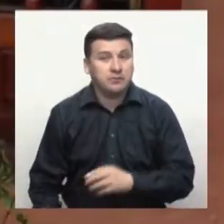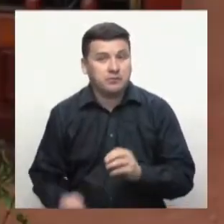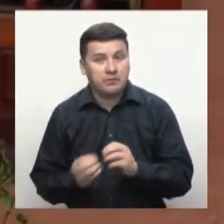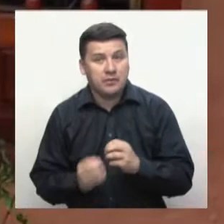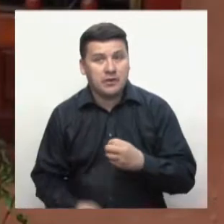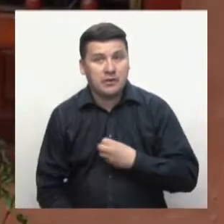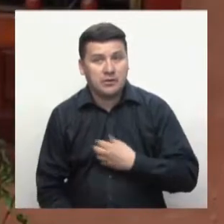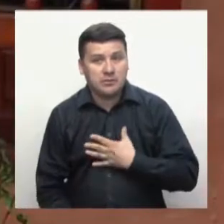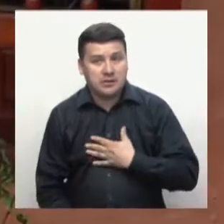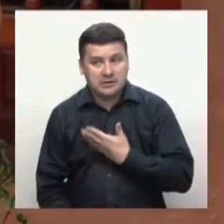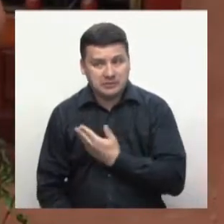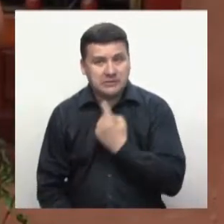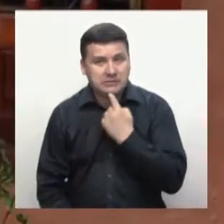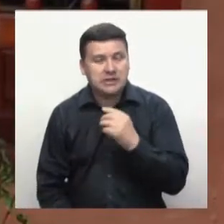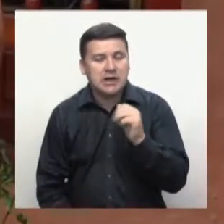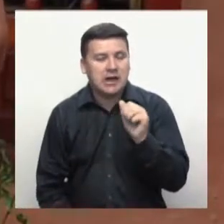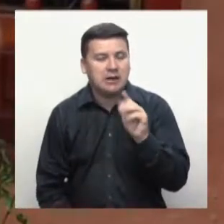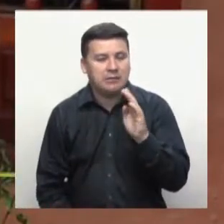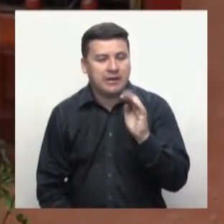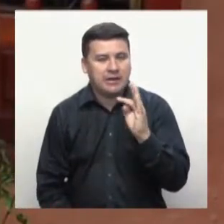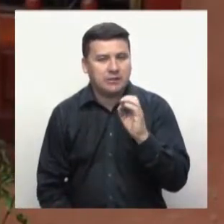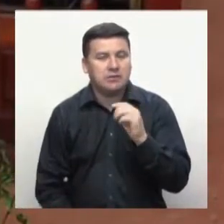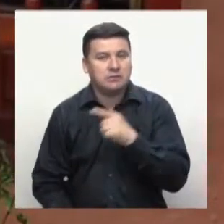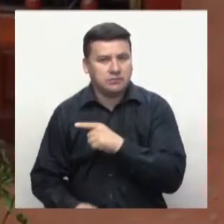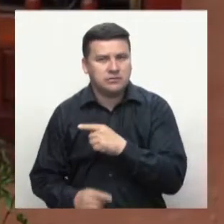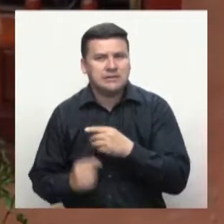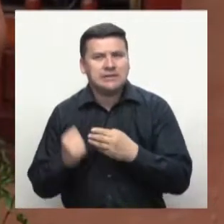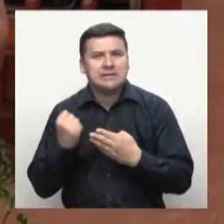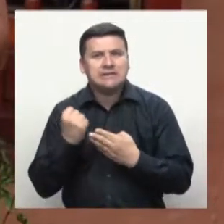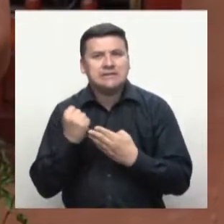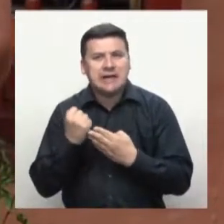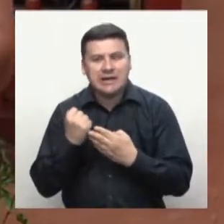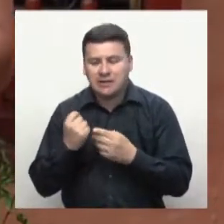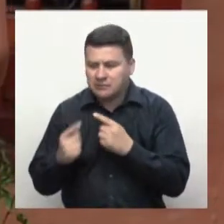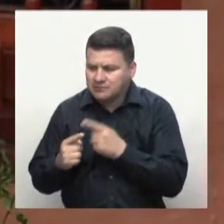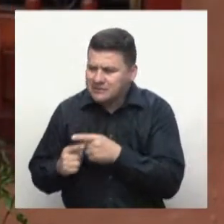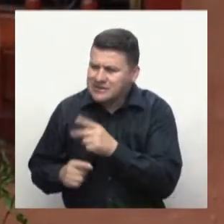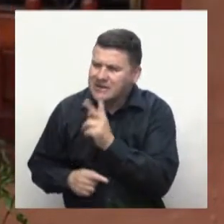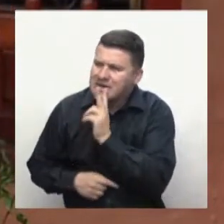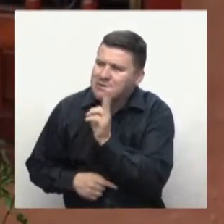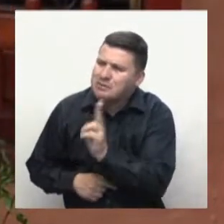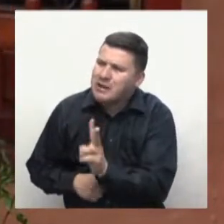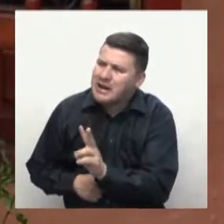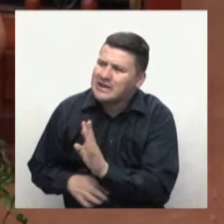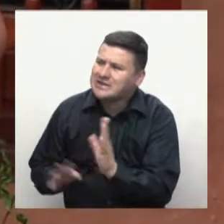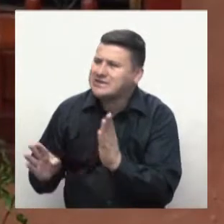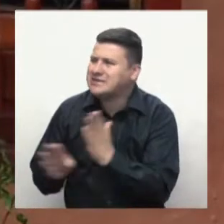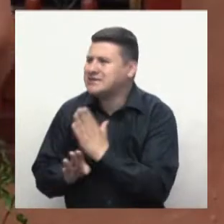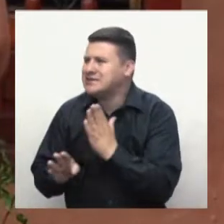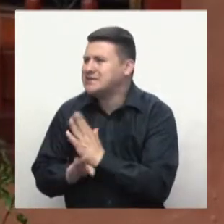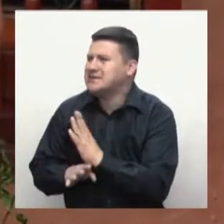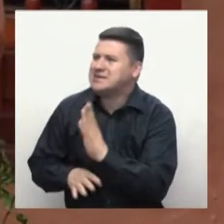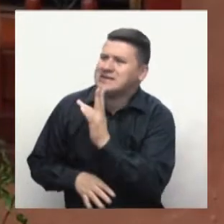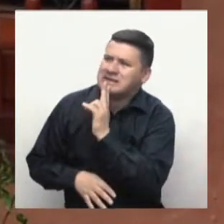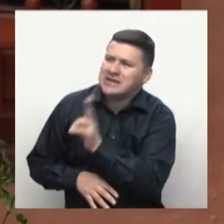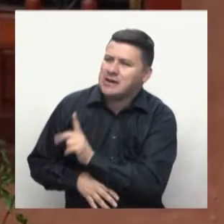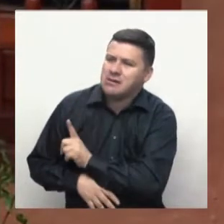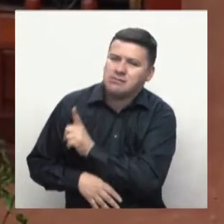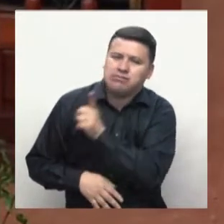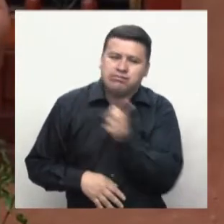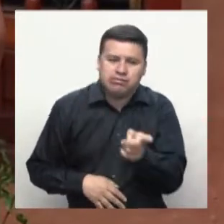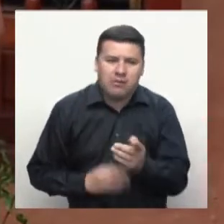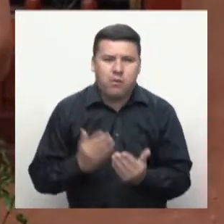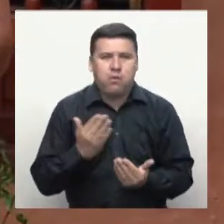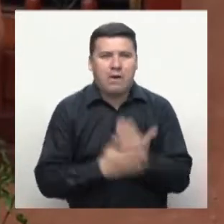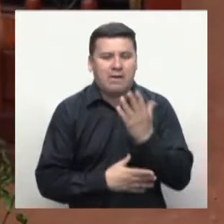Como una gran oportunidad definió Alberto Berejel su paso por el Sena, él tuvo que abandonar su natal Venezuela por los problemas políticos que vive en la actualidad